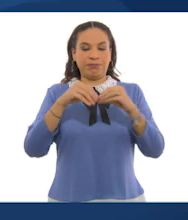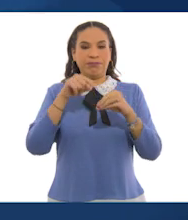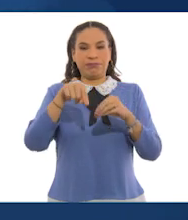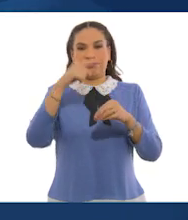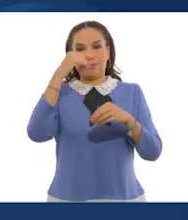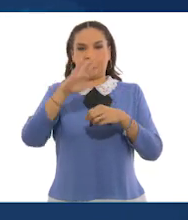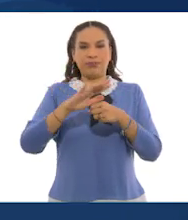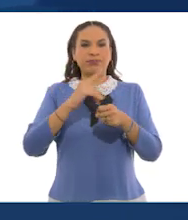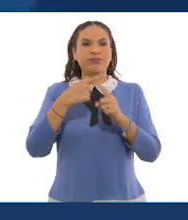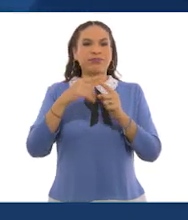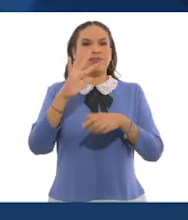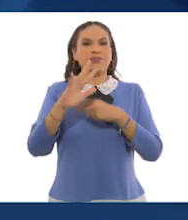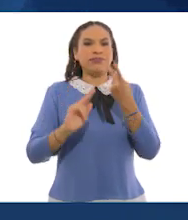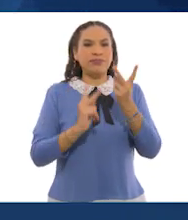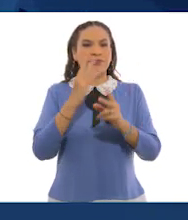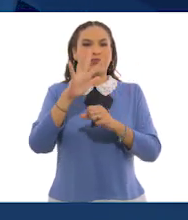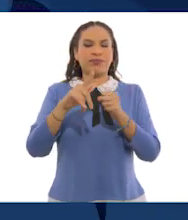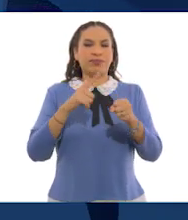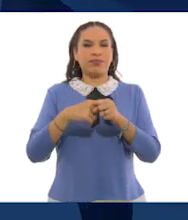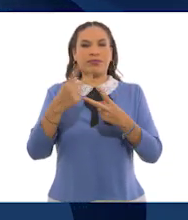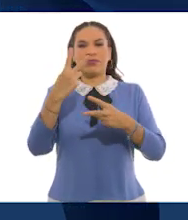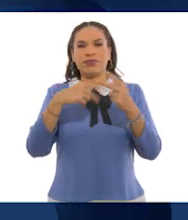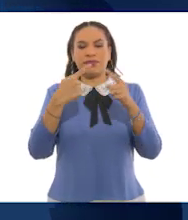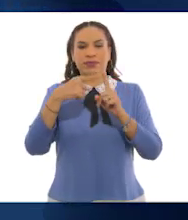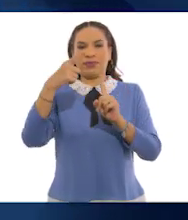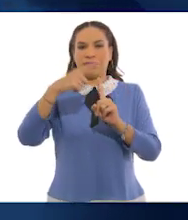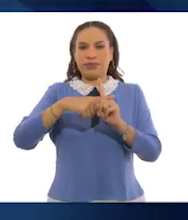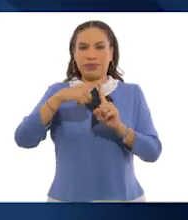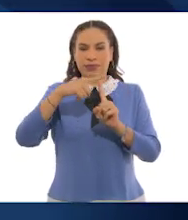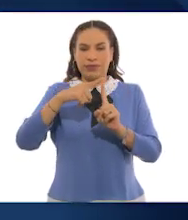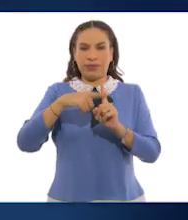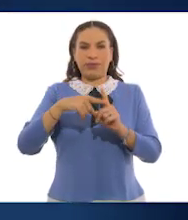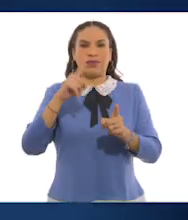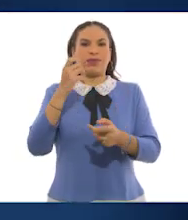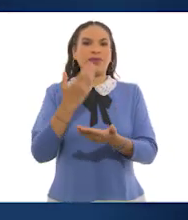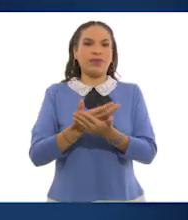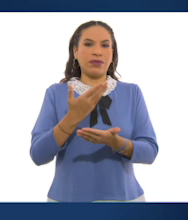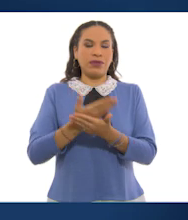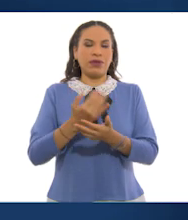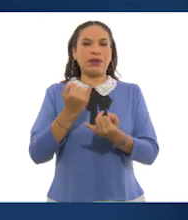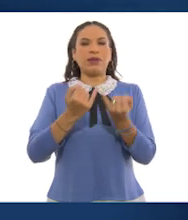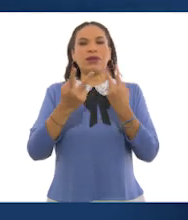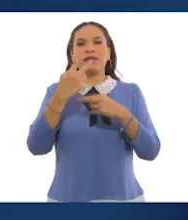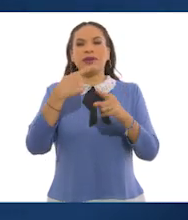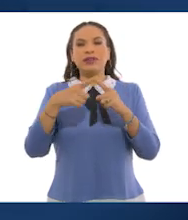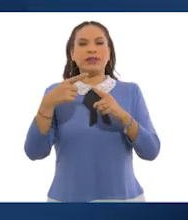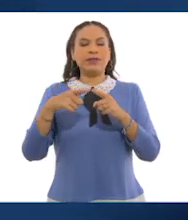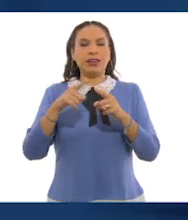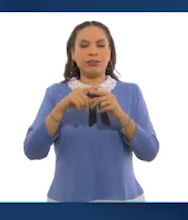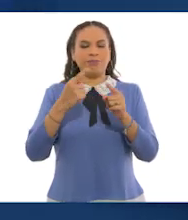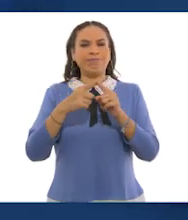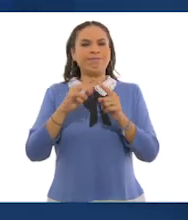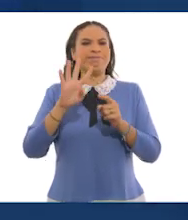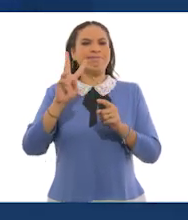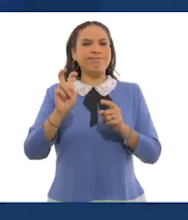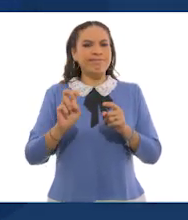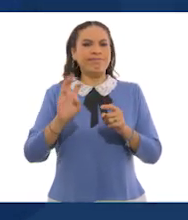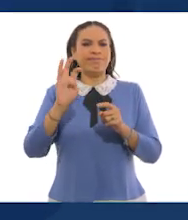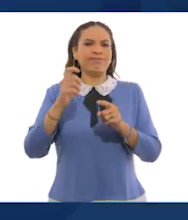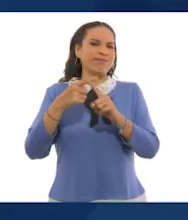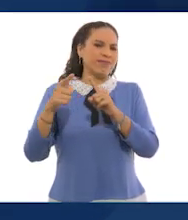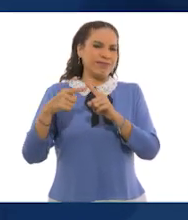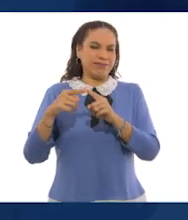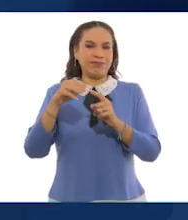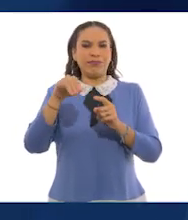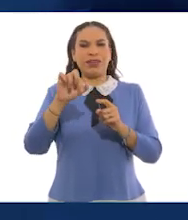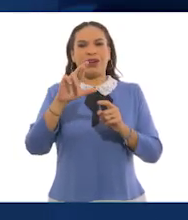naturaleza debido a la acción de algunos factores como la temperatura, la humedad y la presencia de ciertos microorganismos. Este